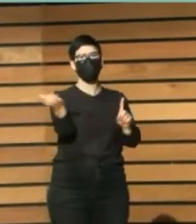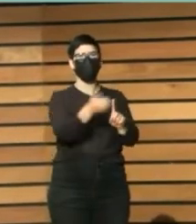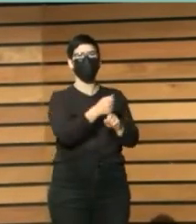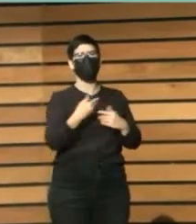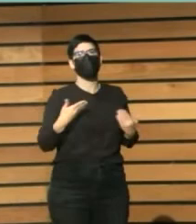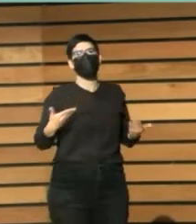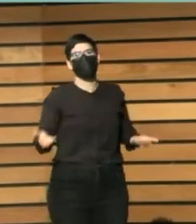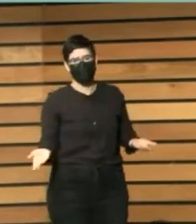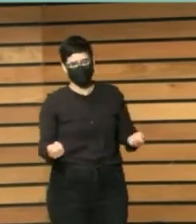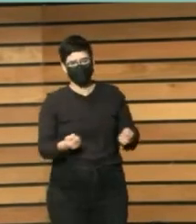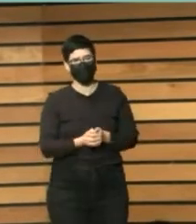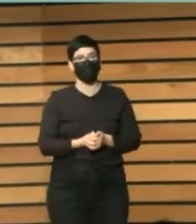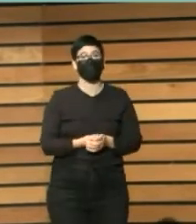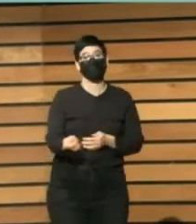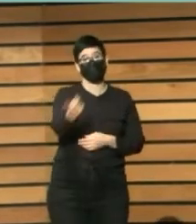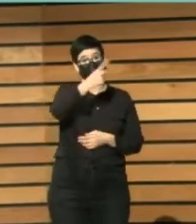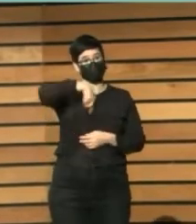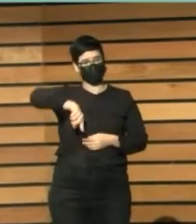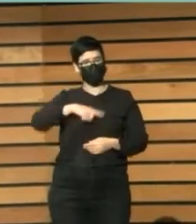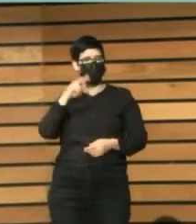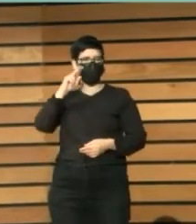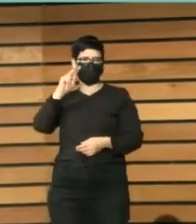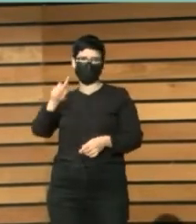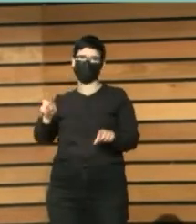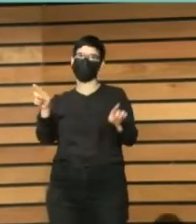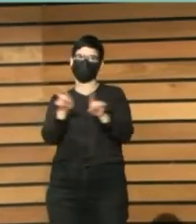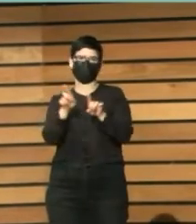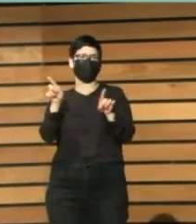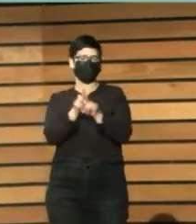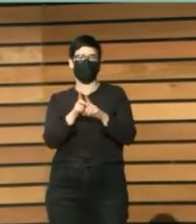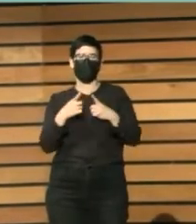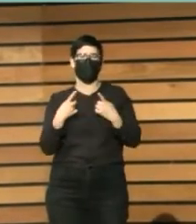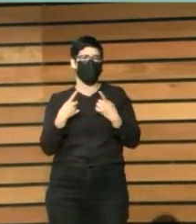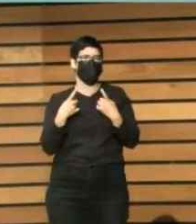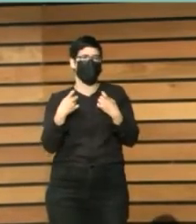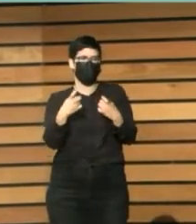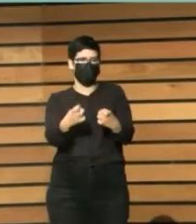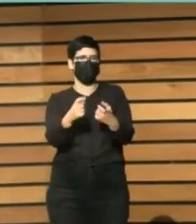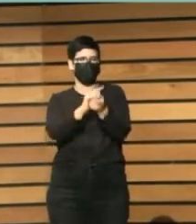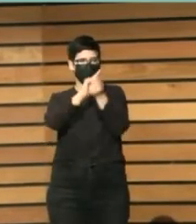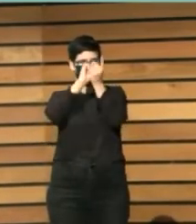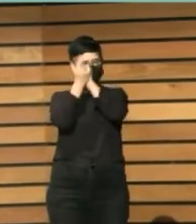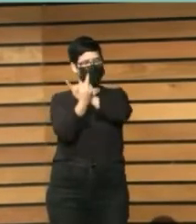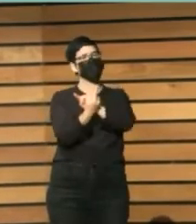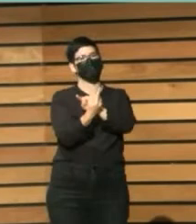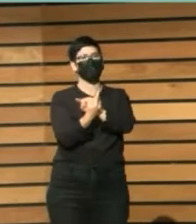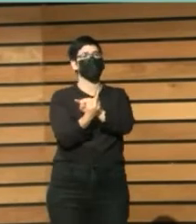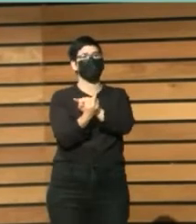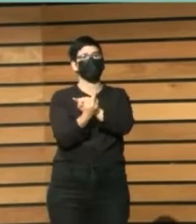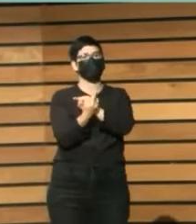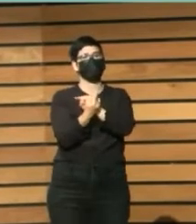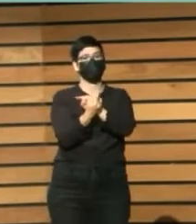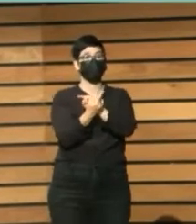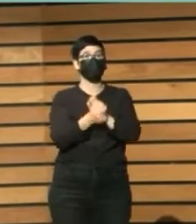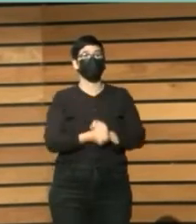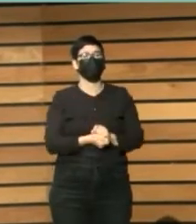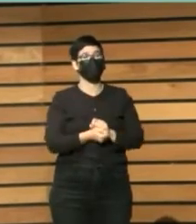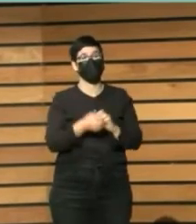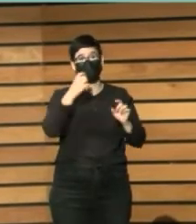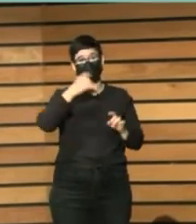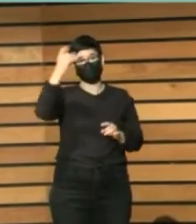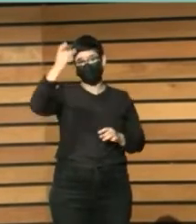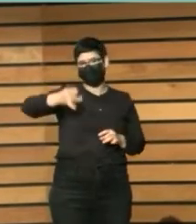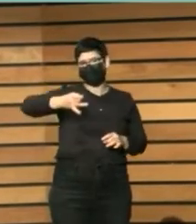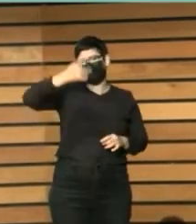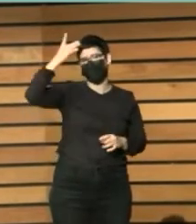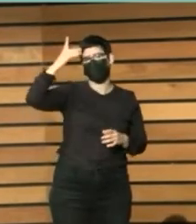Y sí que vimos que evidentemente era necesario ese cambio. Y trasladamos esas ideas a